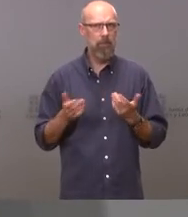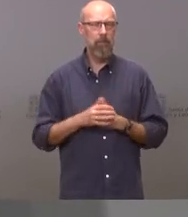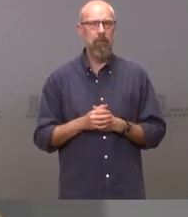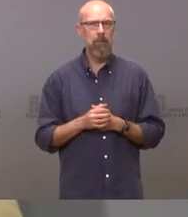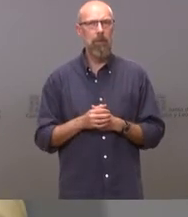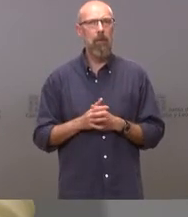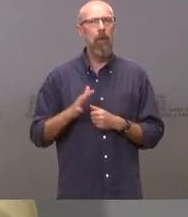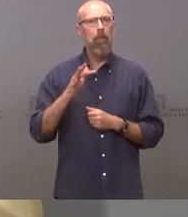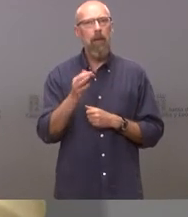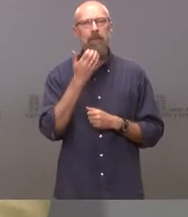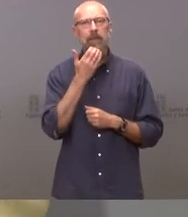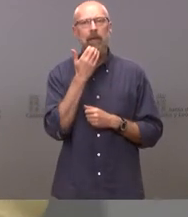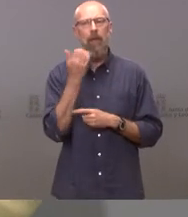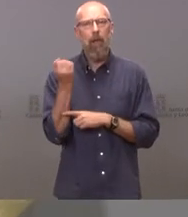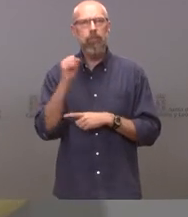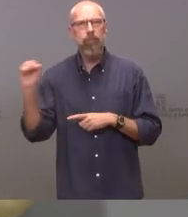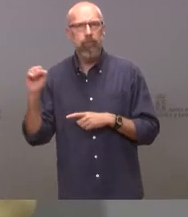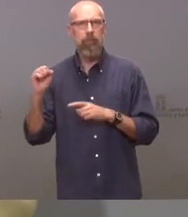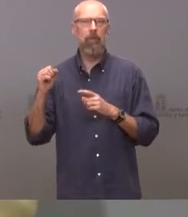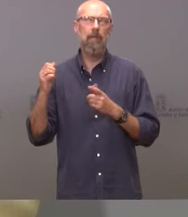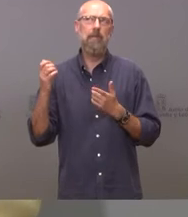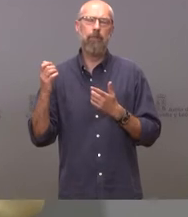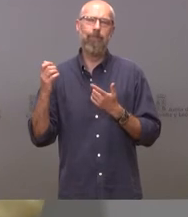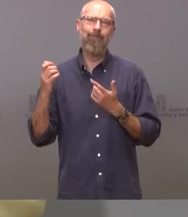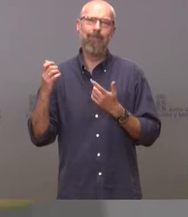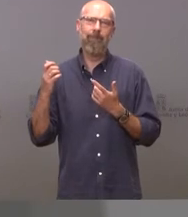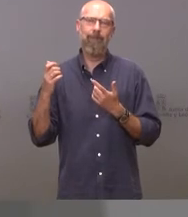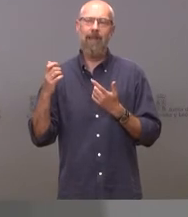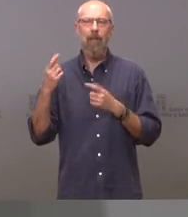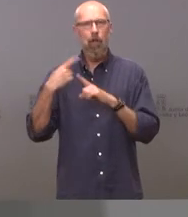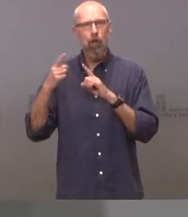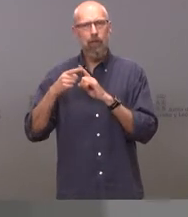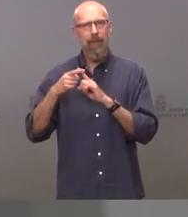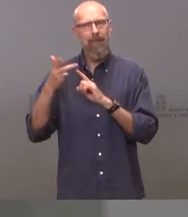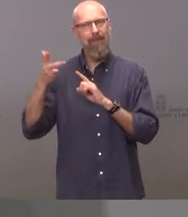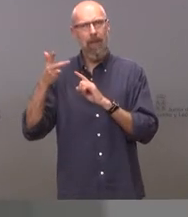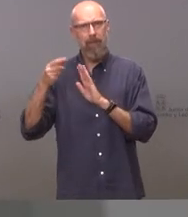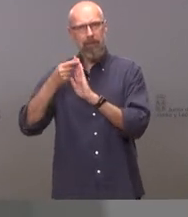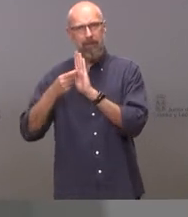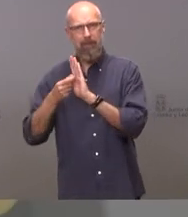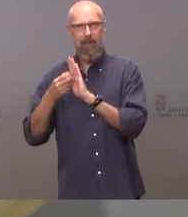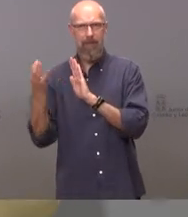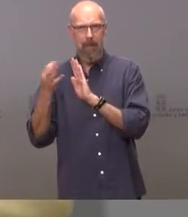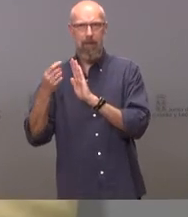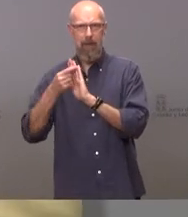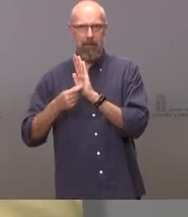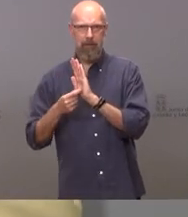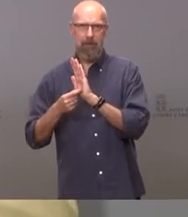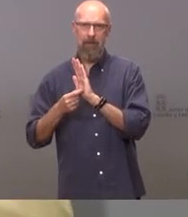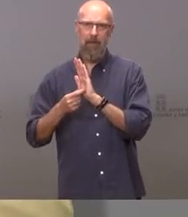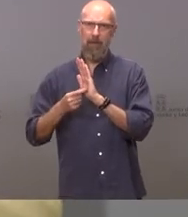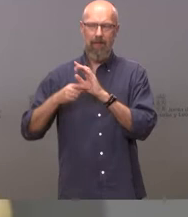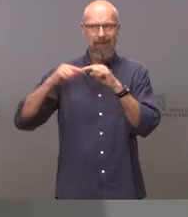incumplimiento o no de los de lo que entendemos son los deberes propios tanto de los cargos directivos